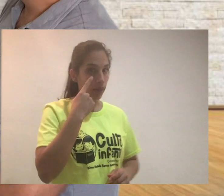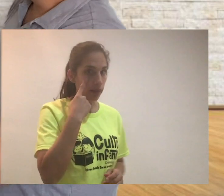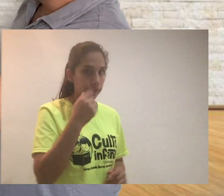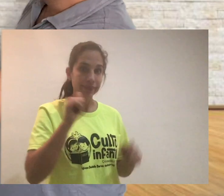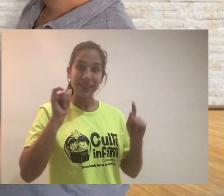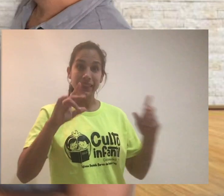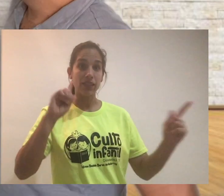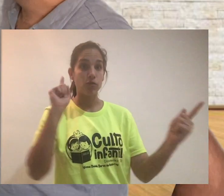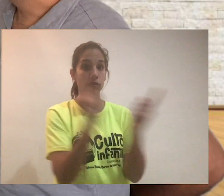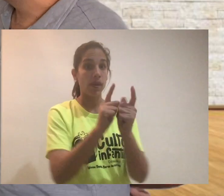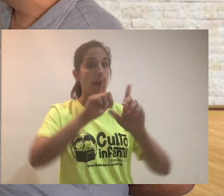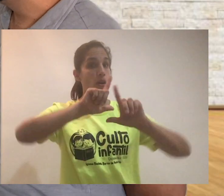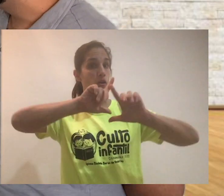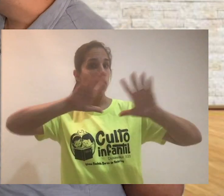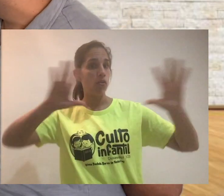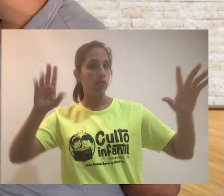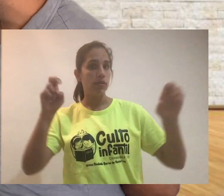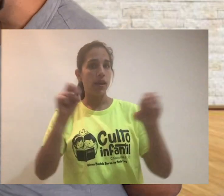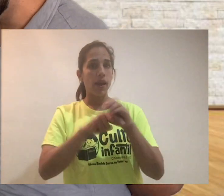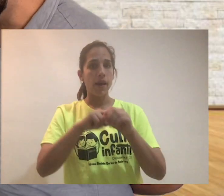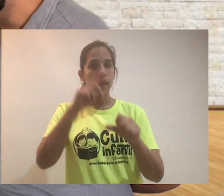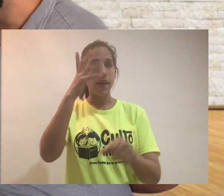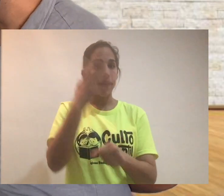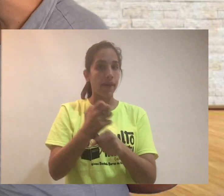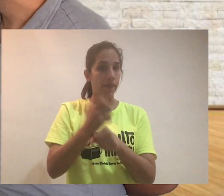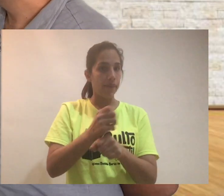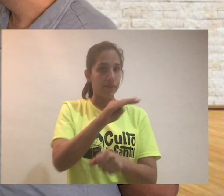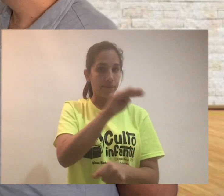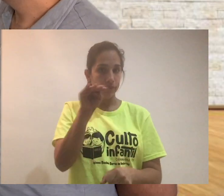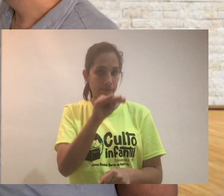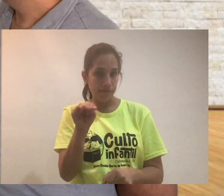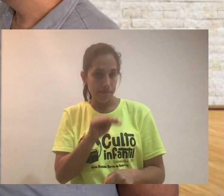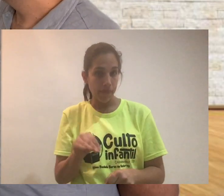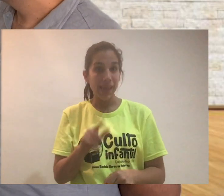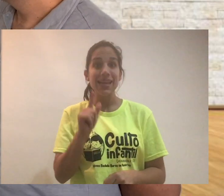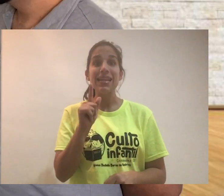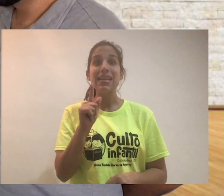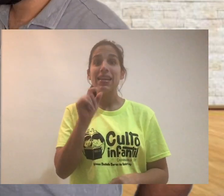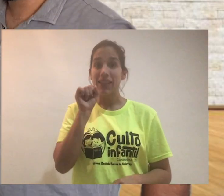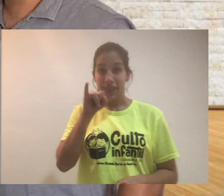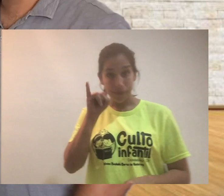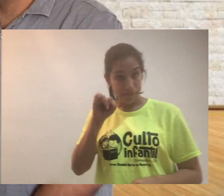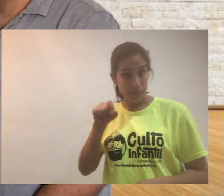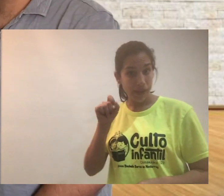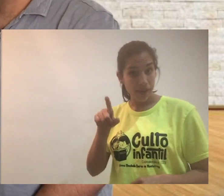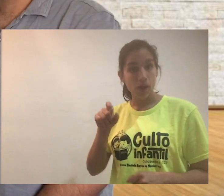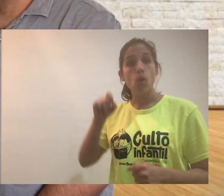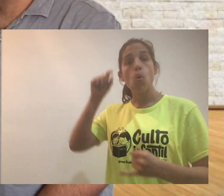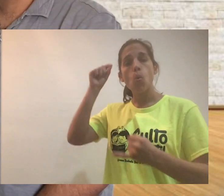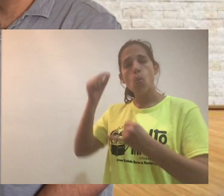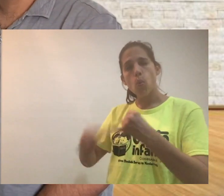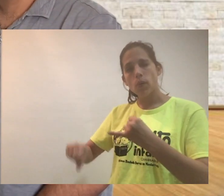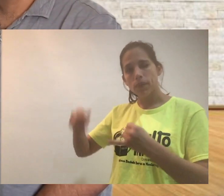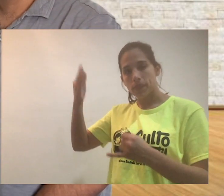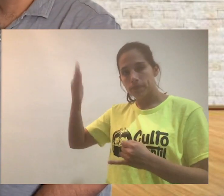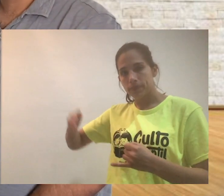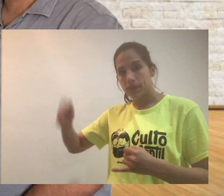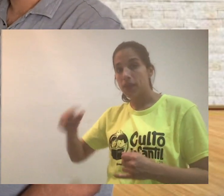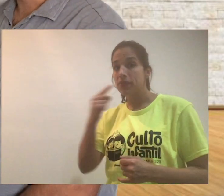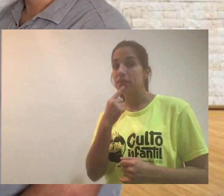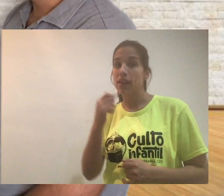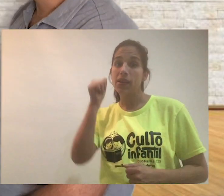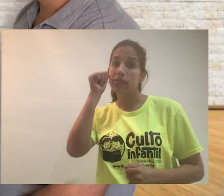¡Oh, mira! Ya encontré glorioso en la quinta fila. ¡Sí! Y en la última columna dice siempre.